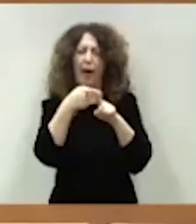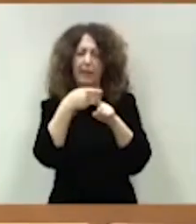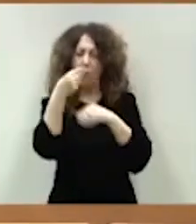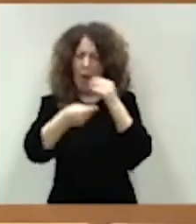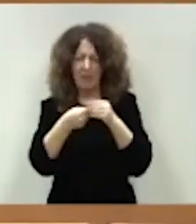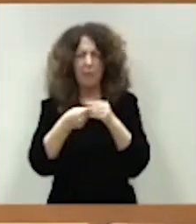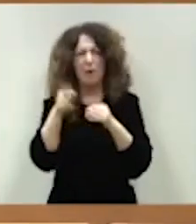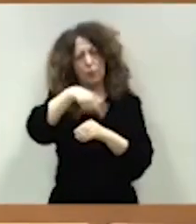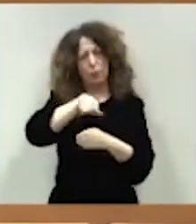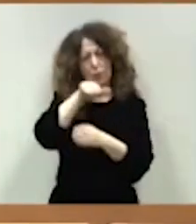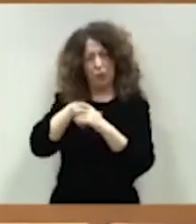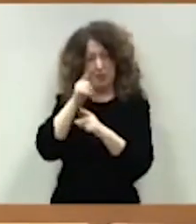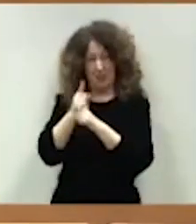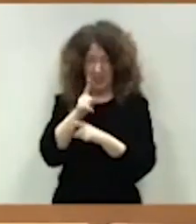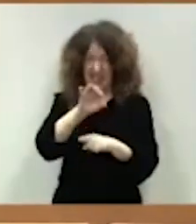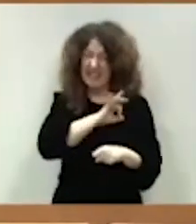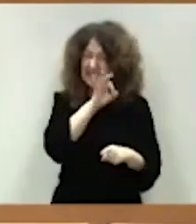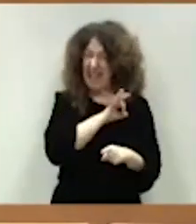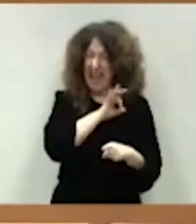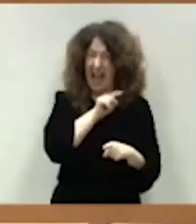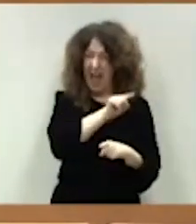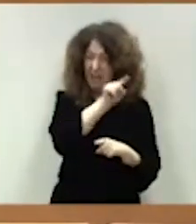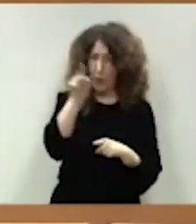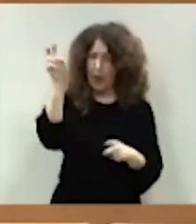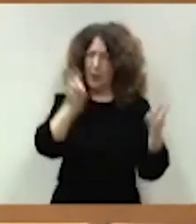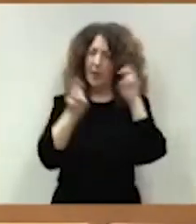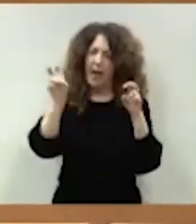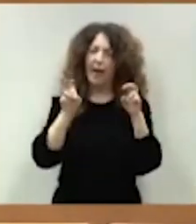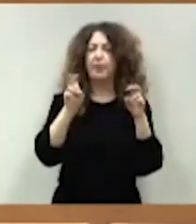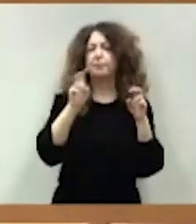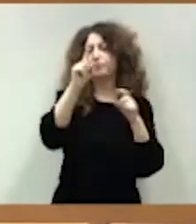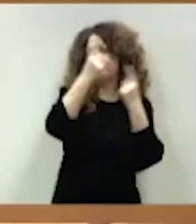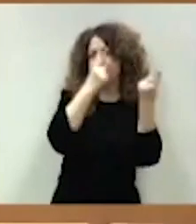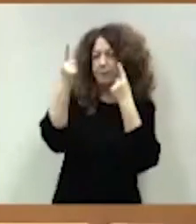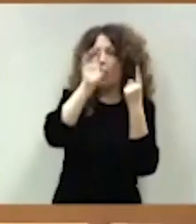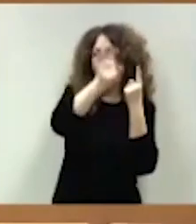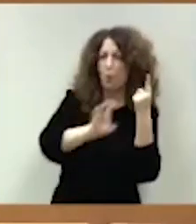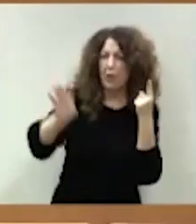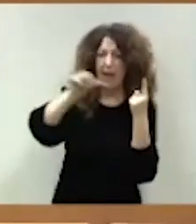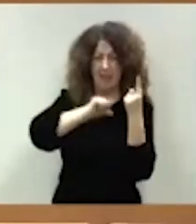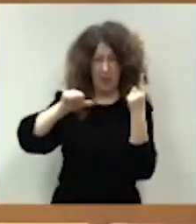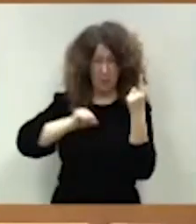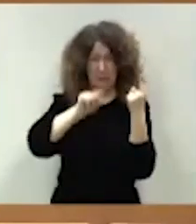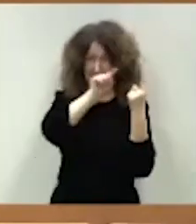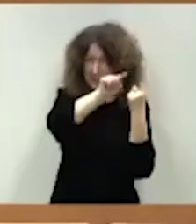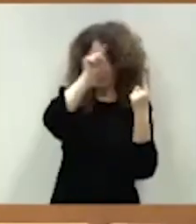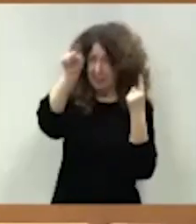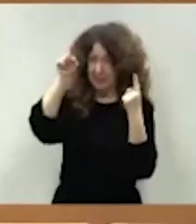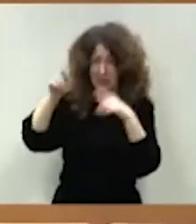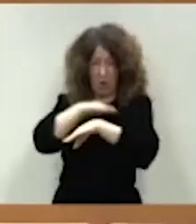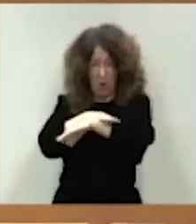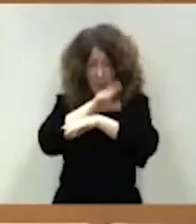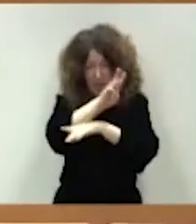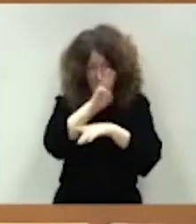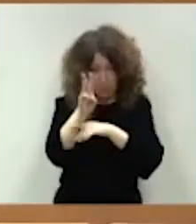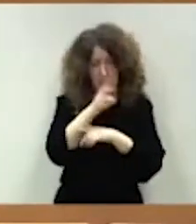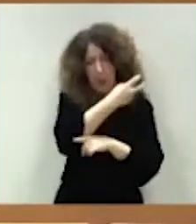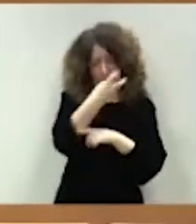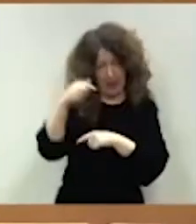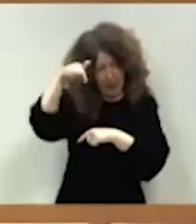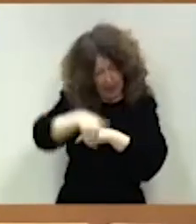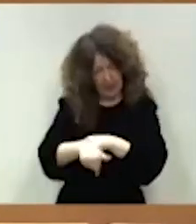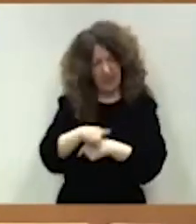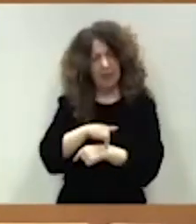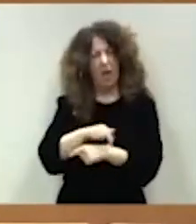que vienen en representación de comunidades autónomas gobernadas por el Partido Popular van a votar en contra